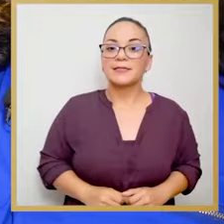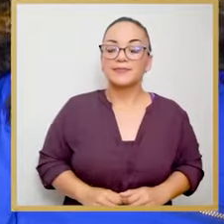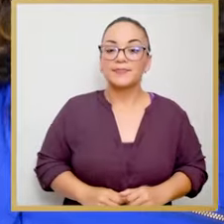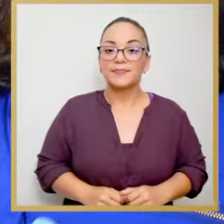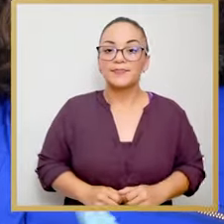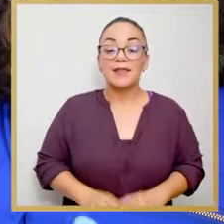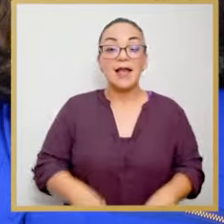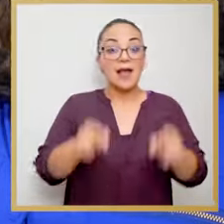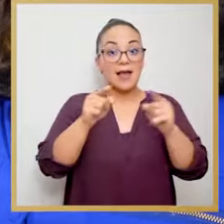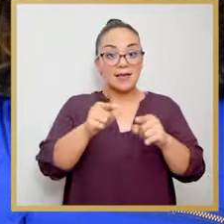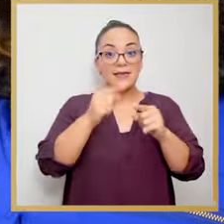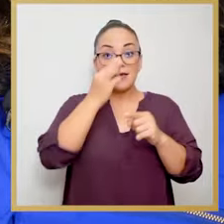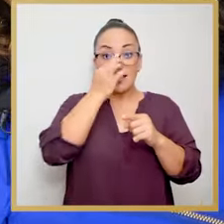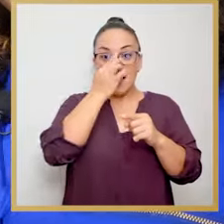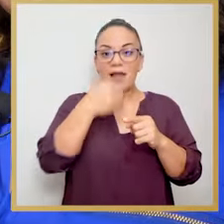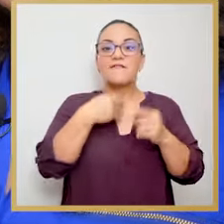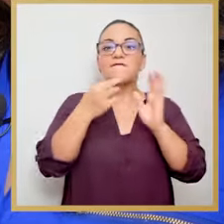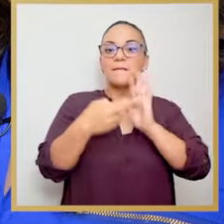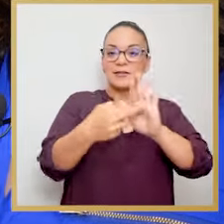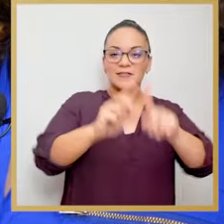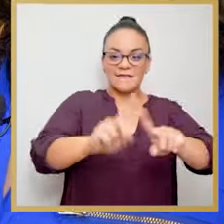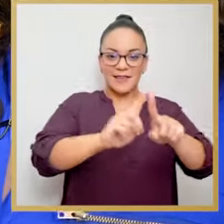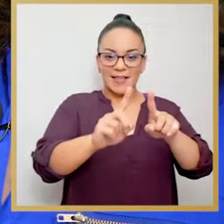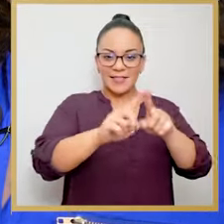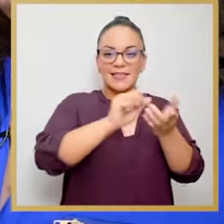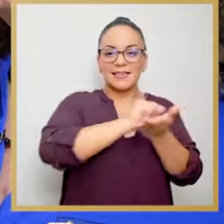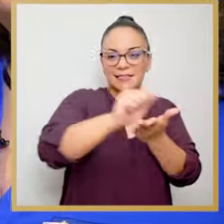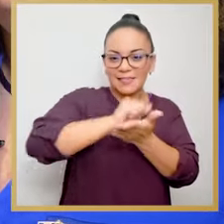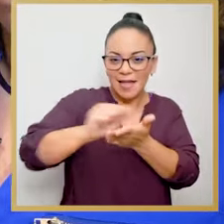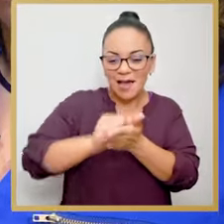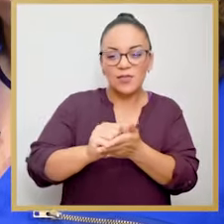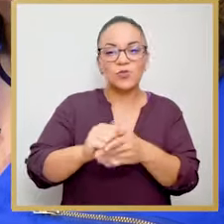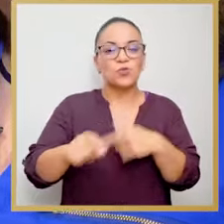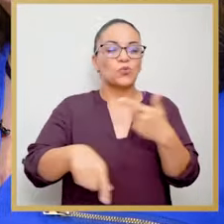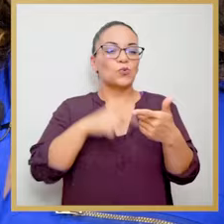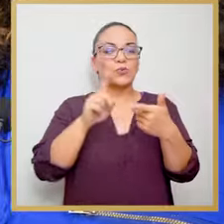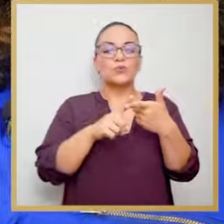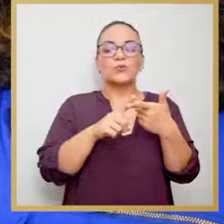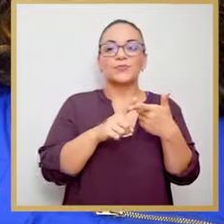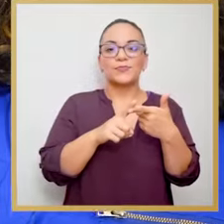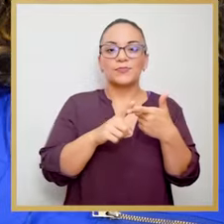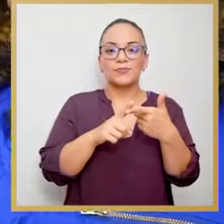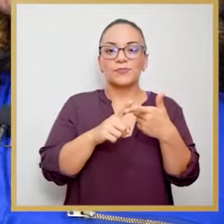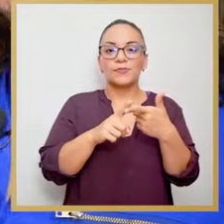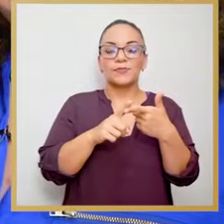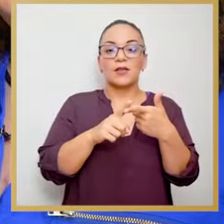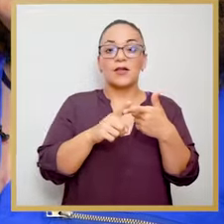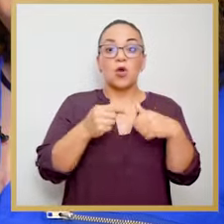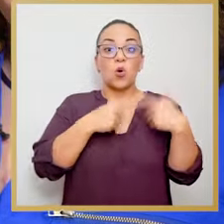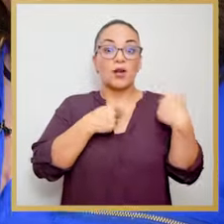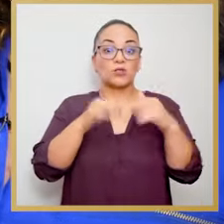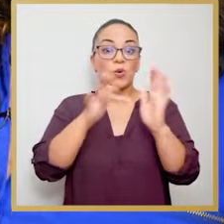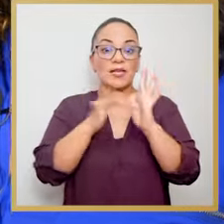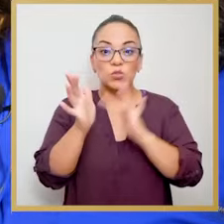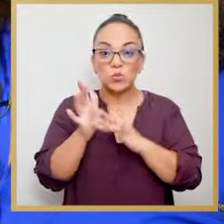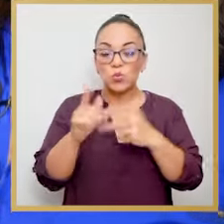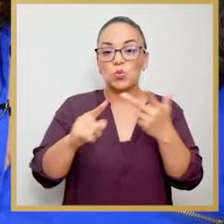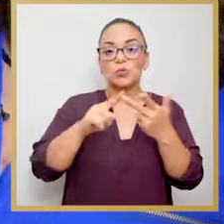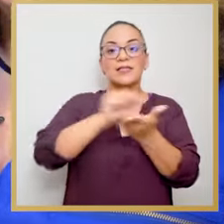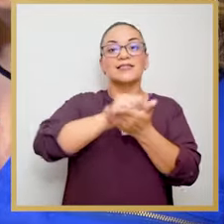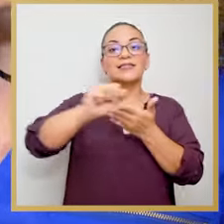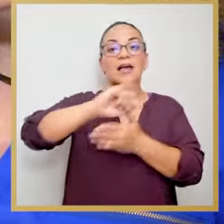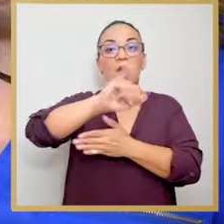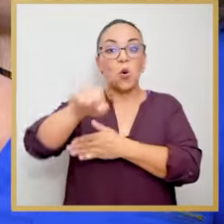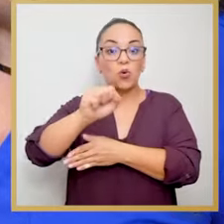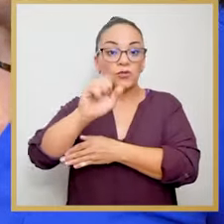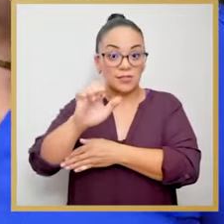En ellas vamos a encontrar representaciones de varios santos, también un corazón de Jesús, San